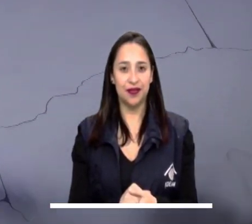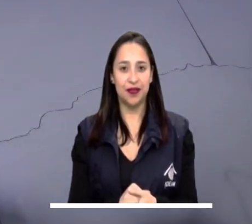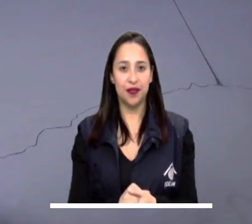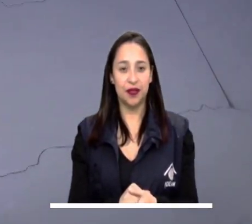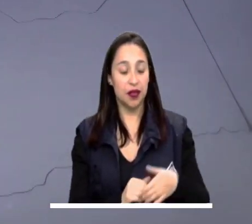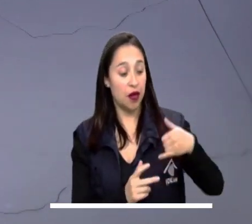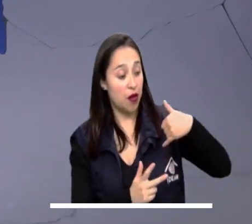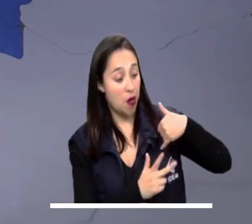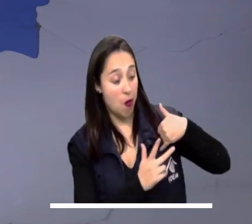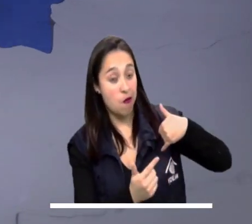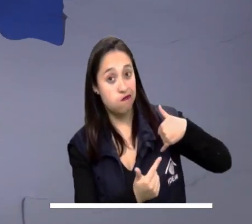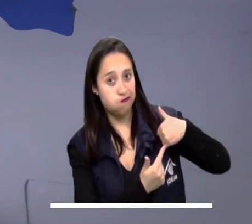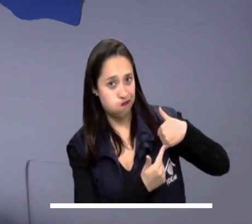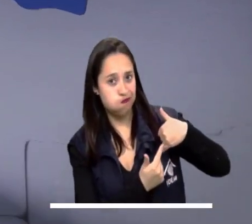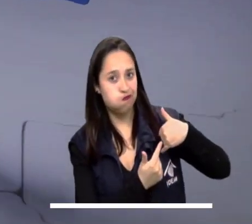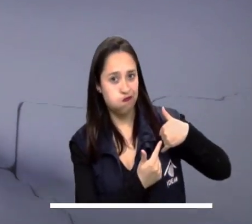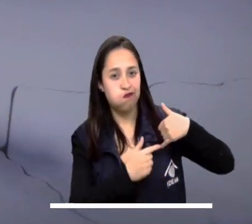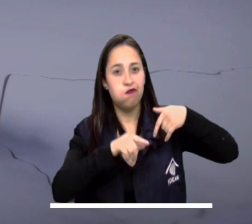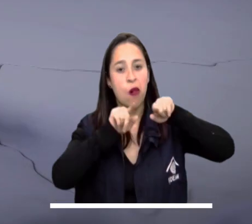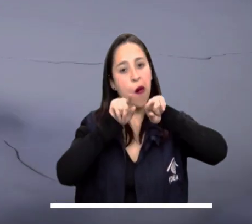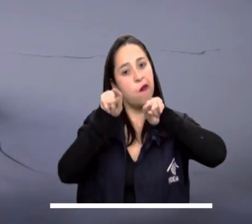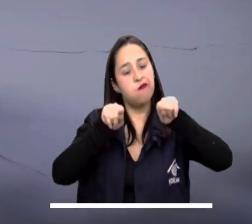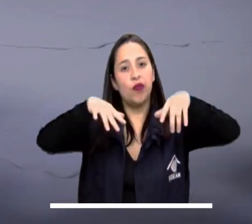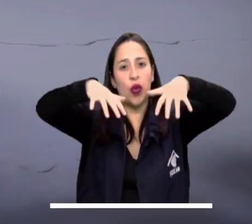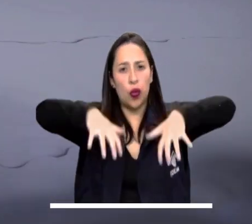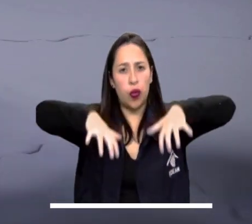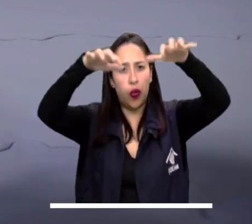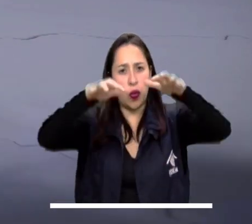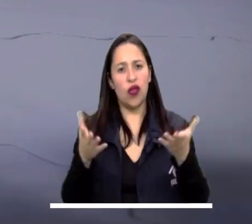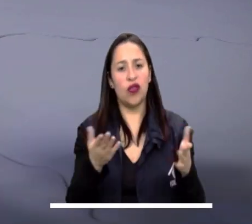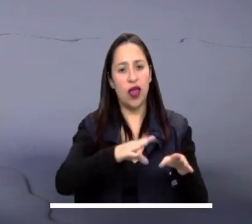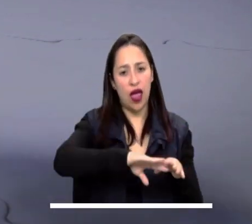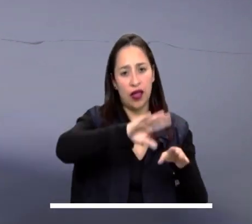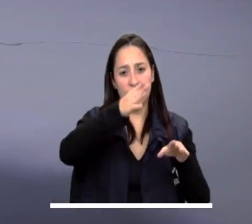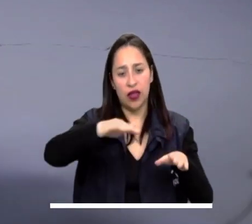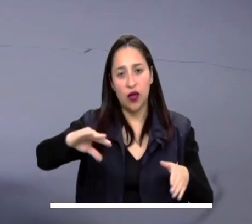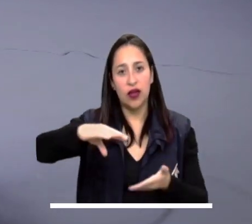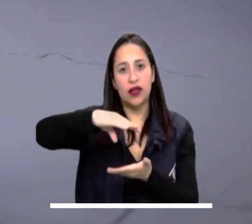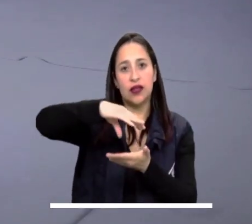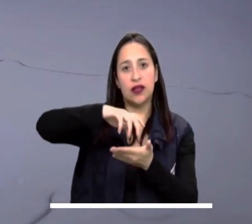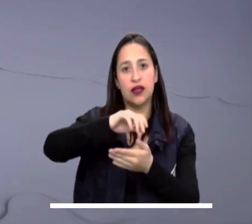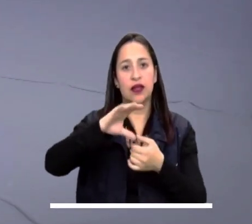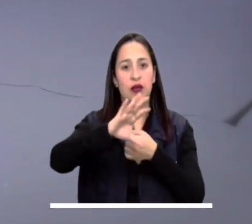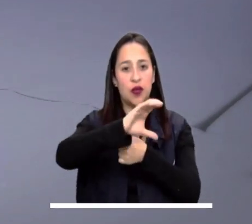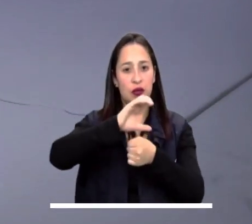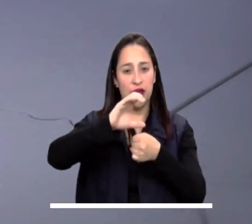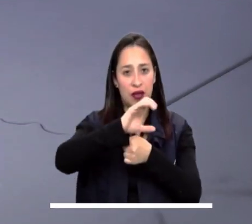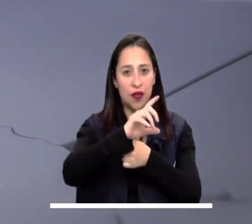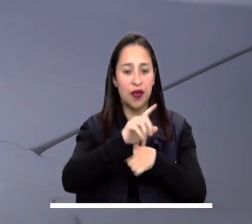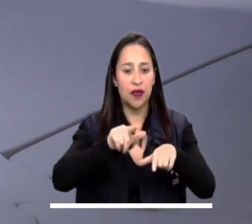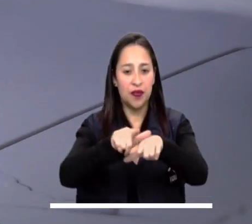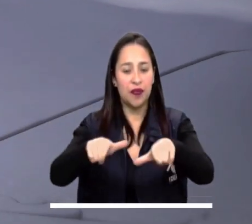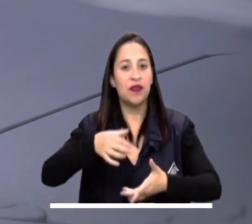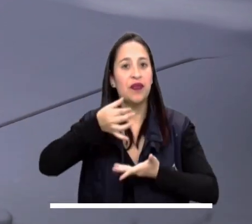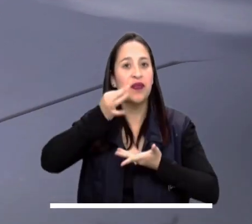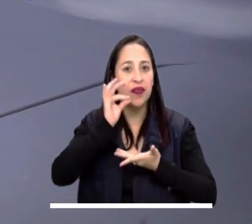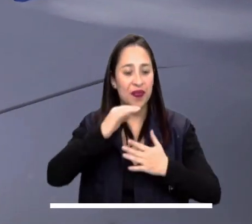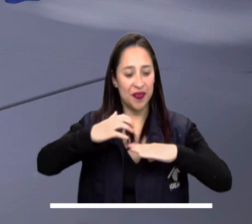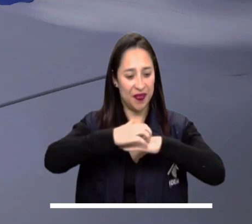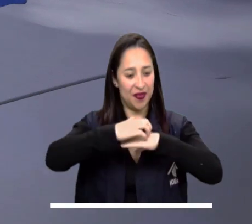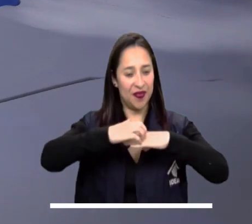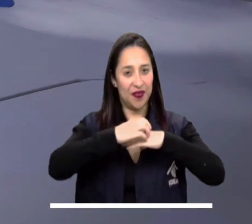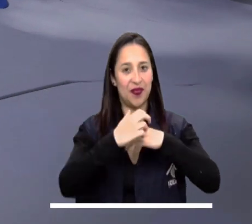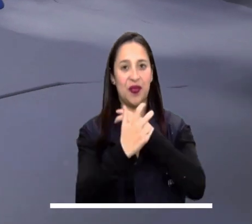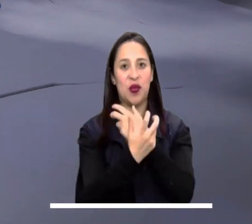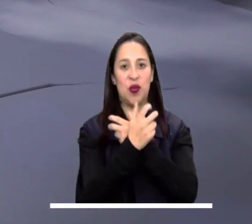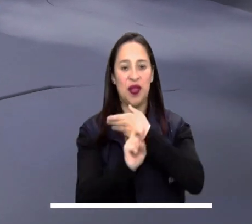En la región andina se advierten lluvias ligeras sobre amplios sectores de Antioquia, Santander, Cundinamarca, Eje Cafetero, Tolima